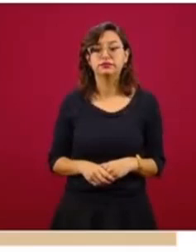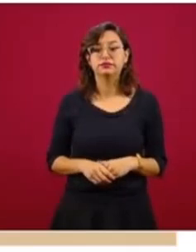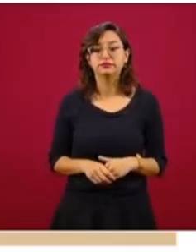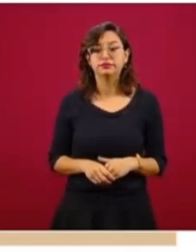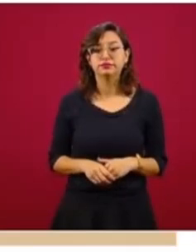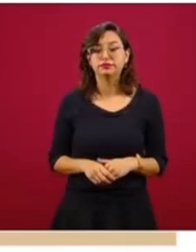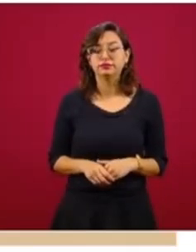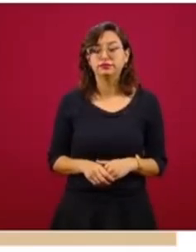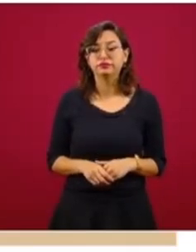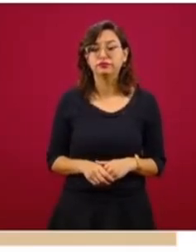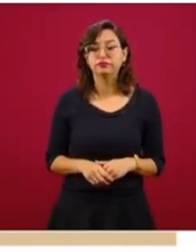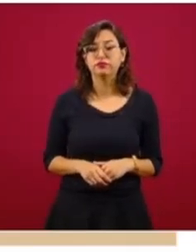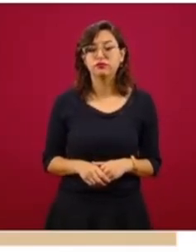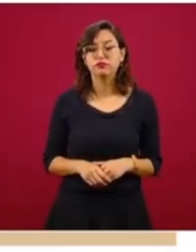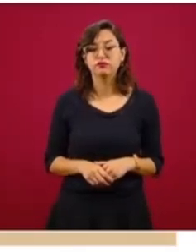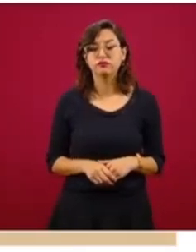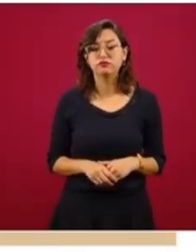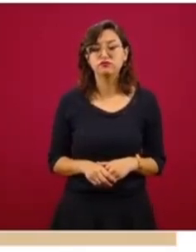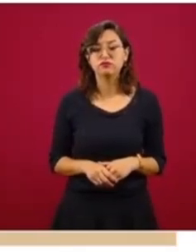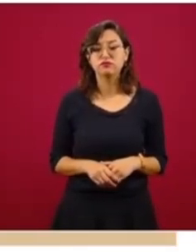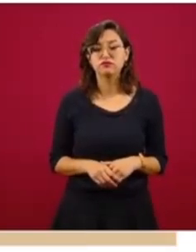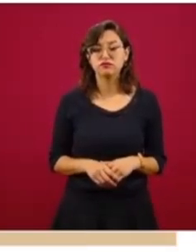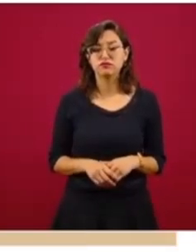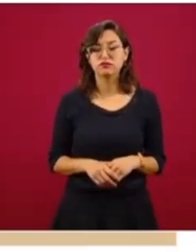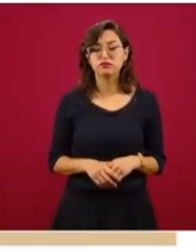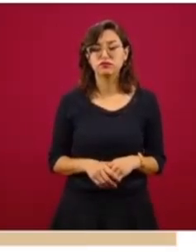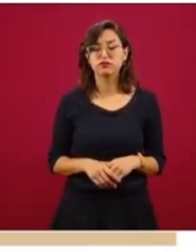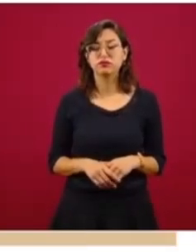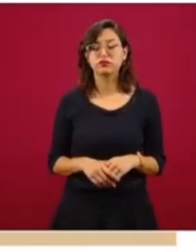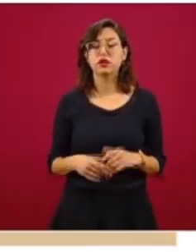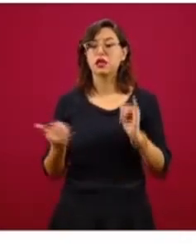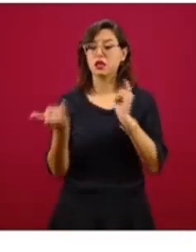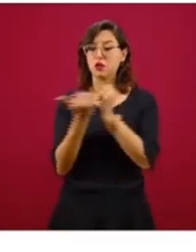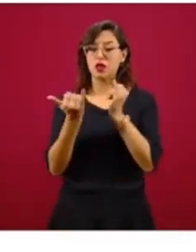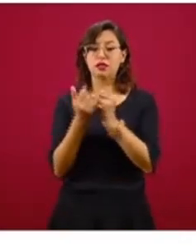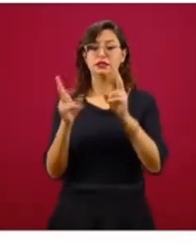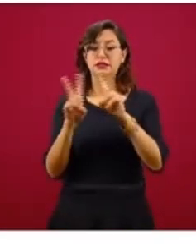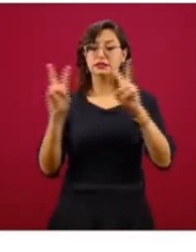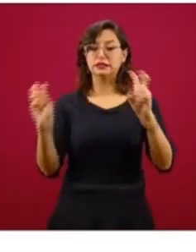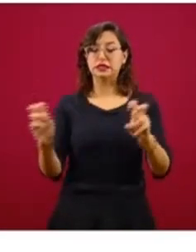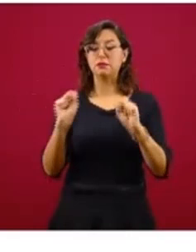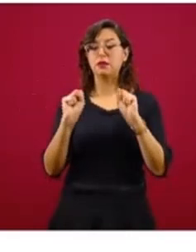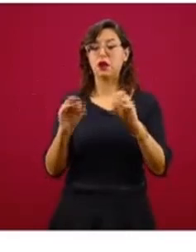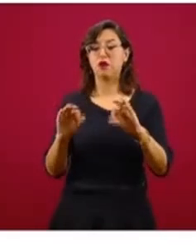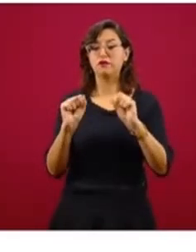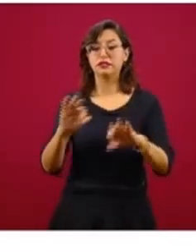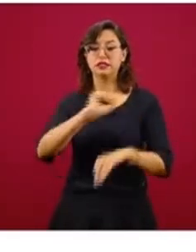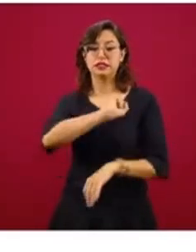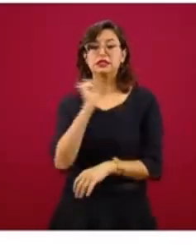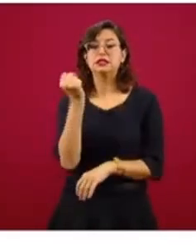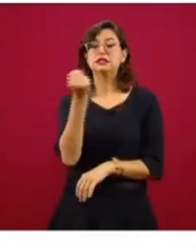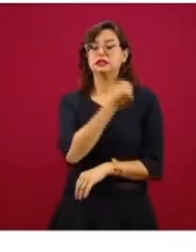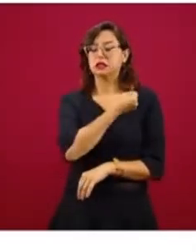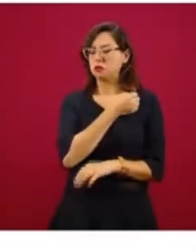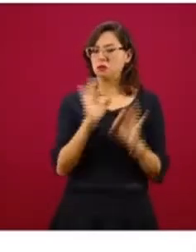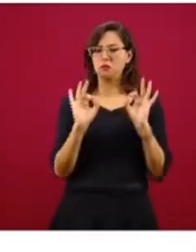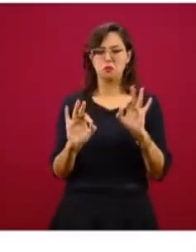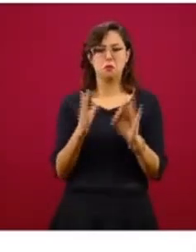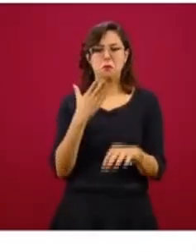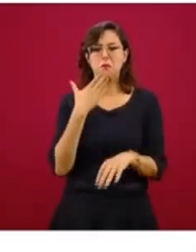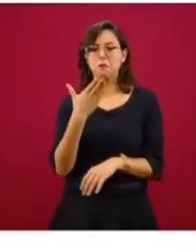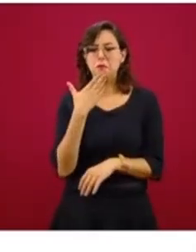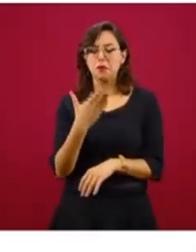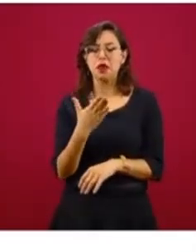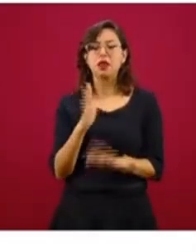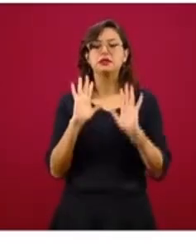Decirles que está funcionando muy bien, por fortuna, la ventanilla de salud. En Nueva Orleans ya se están haciendo pruebas gratuitas de